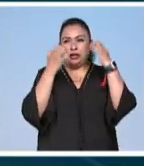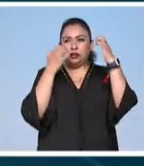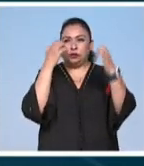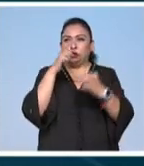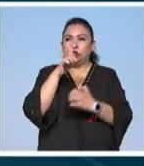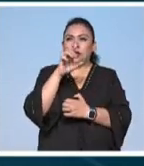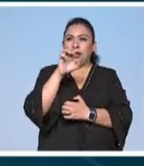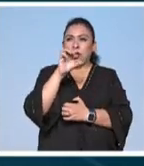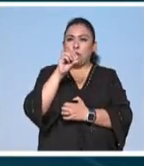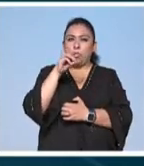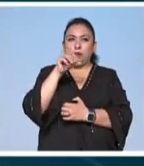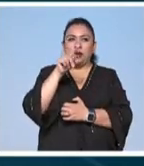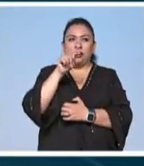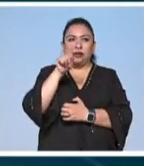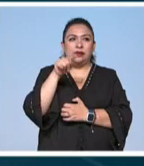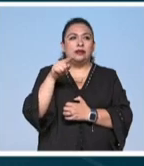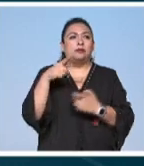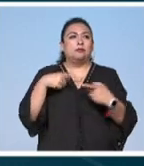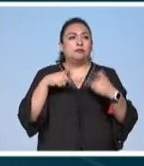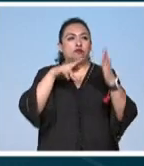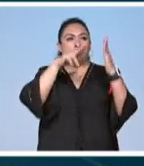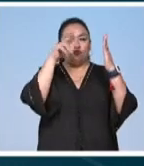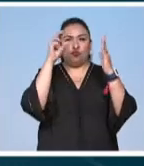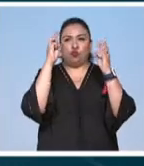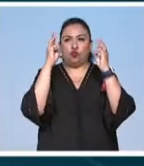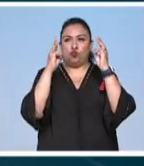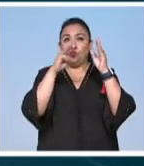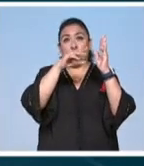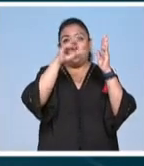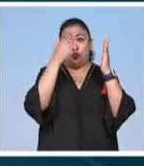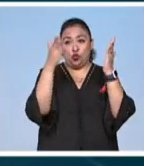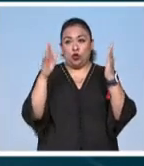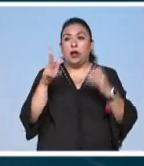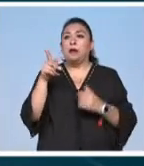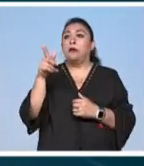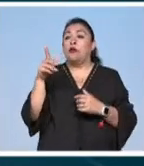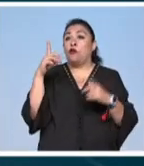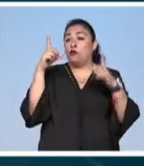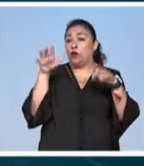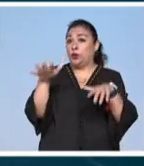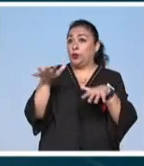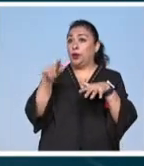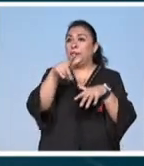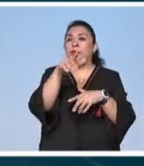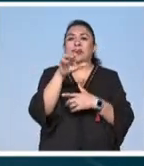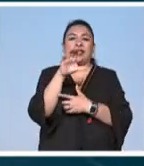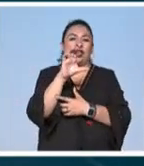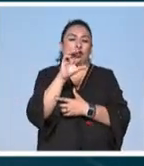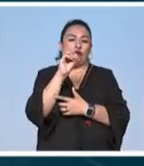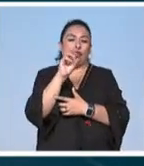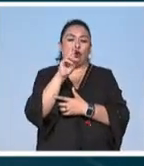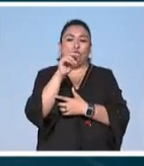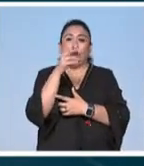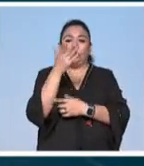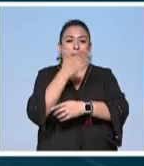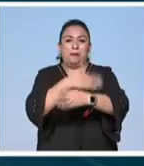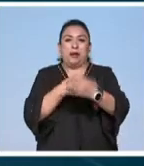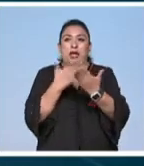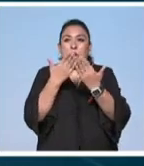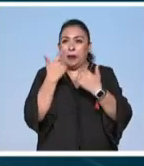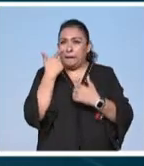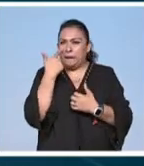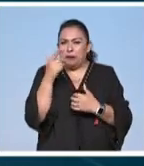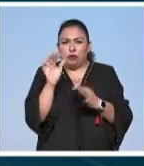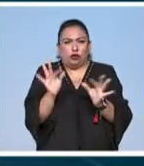matis y los moralistas unas fotos impresionantes por ejemplo el maestro clemente orozco que no tenía una mano se le ve